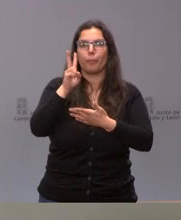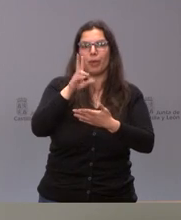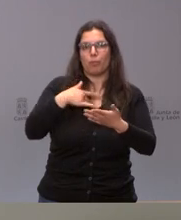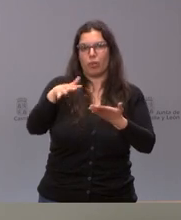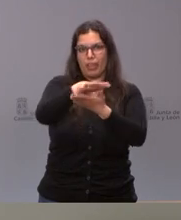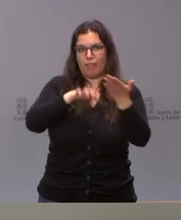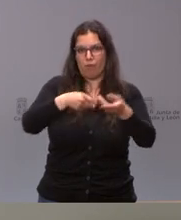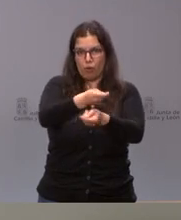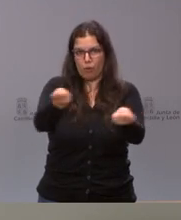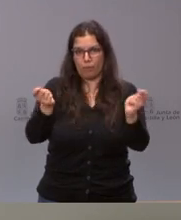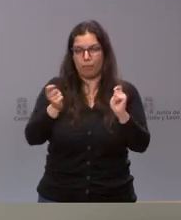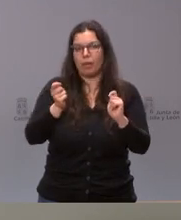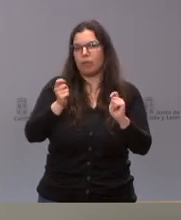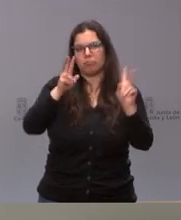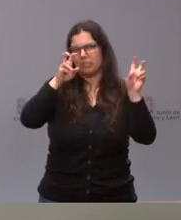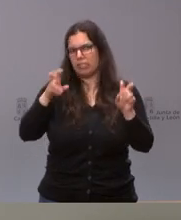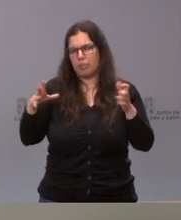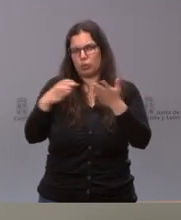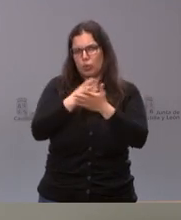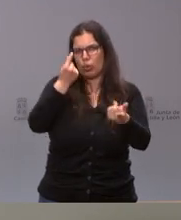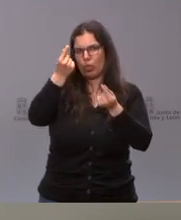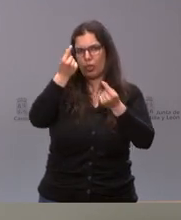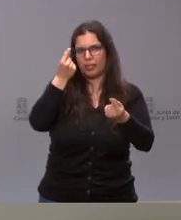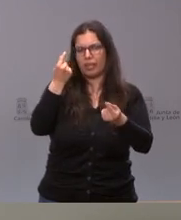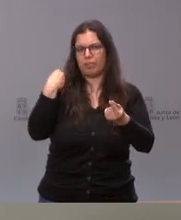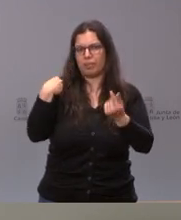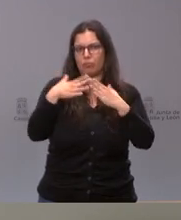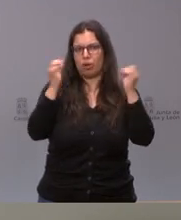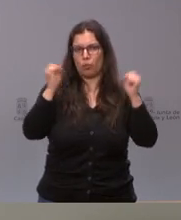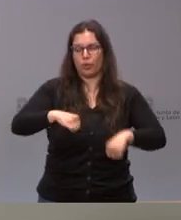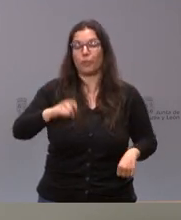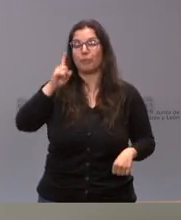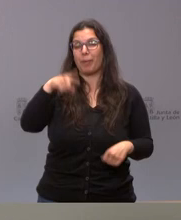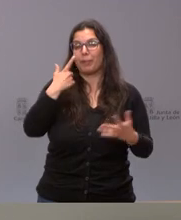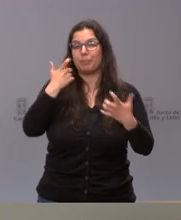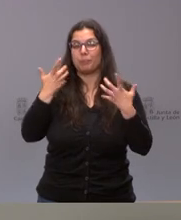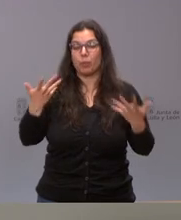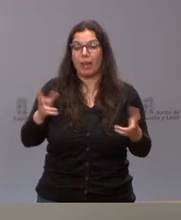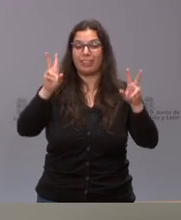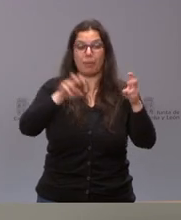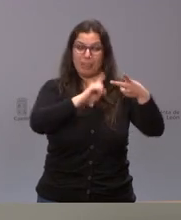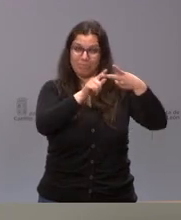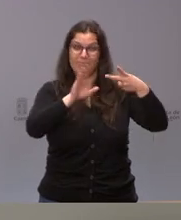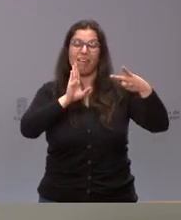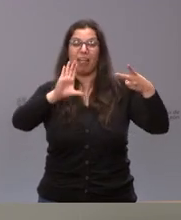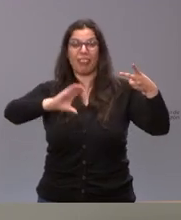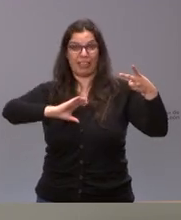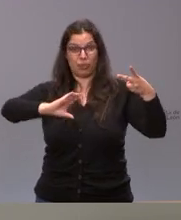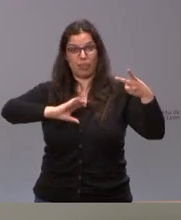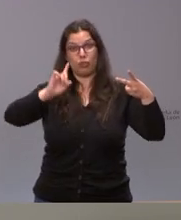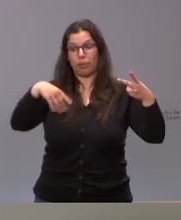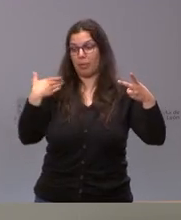actuación, así como todos los aspectos relativos al acuerdo. Significarles que, por lo que respecta al centro cívico, que también se